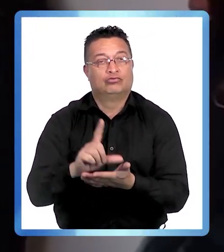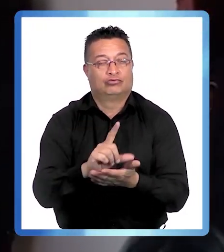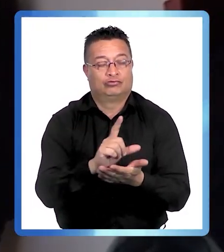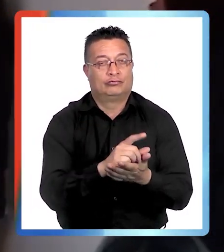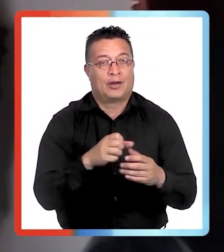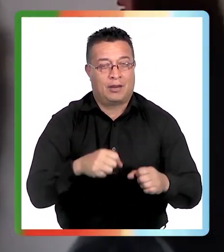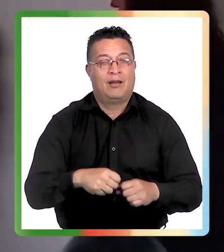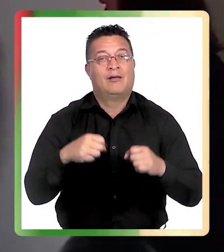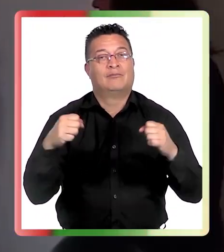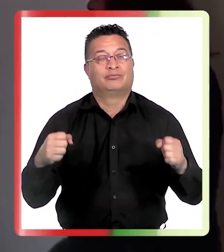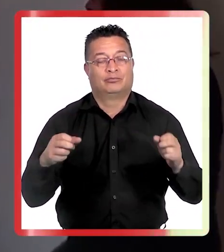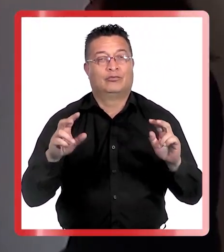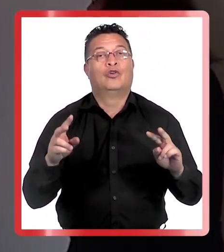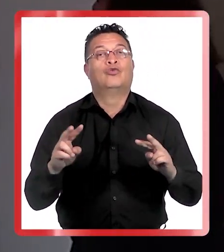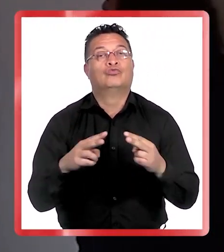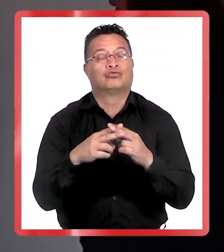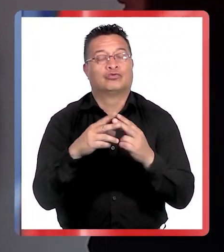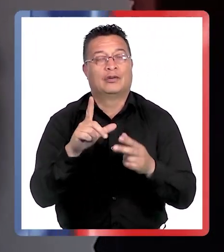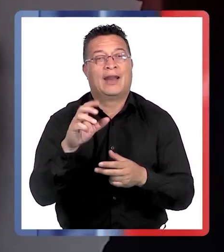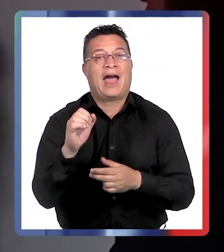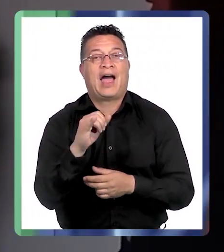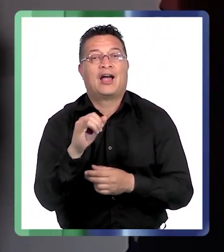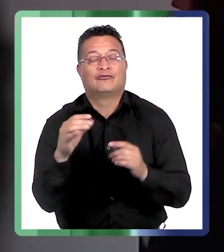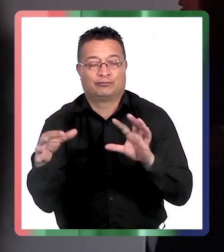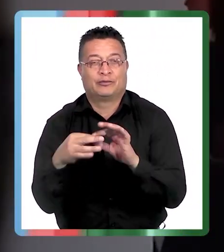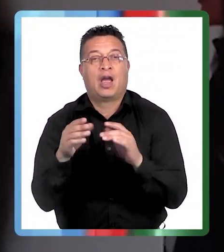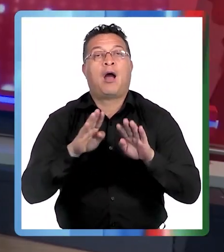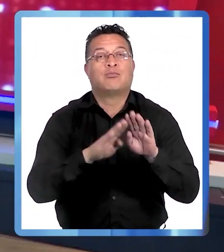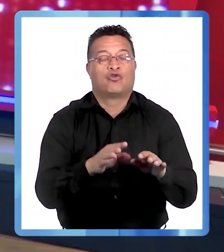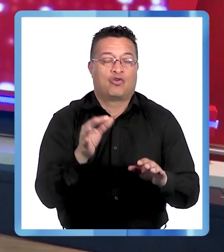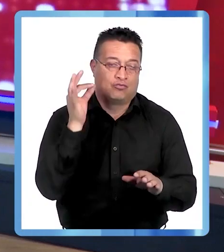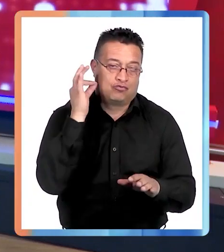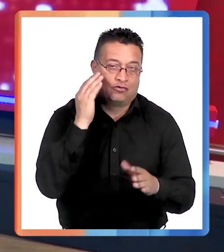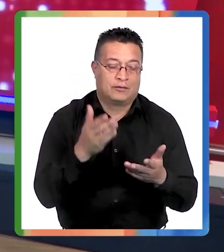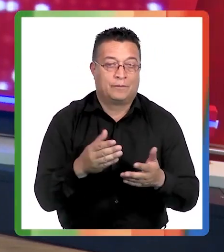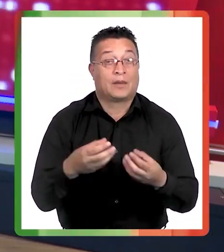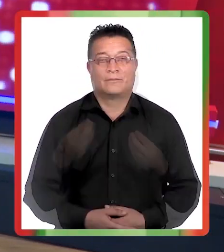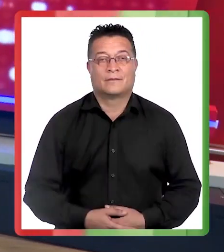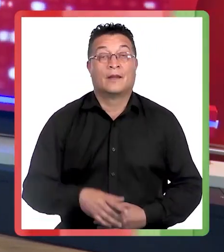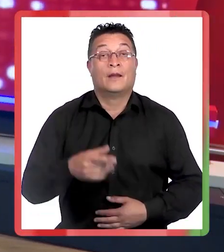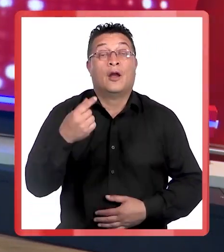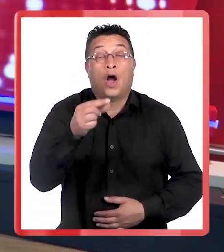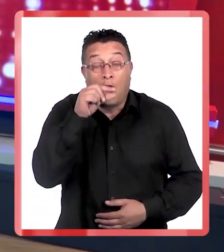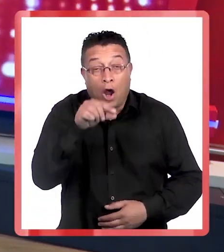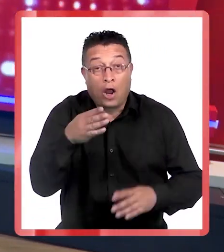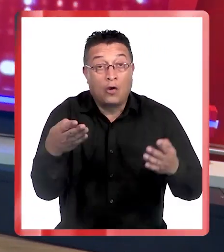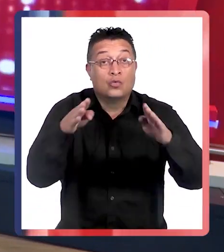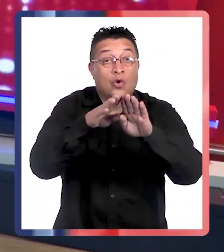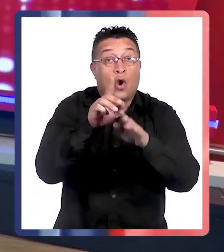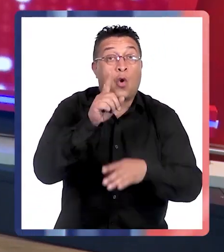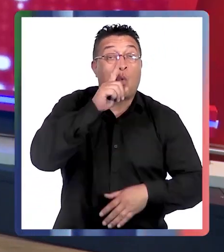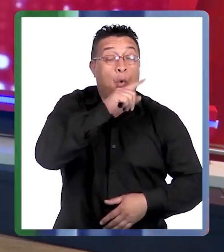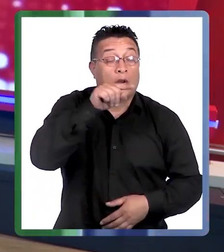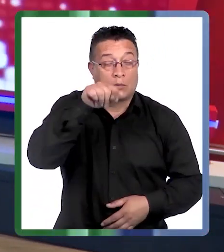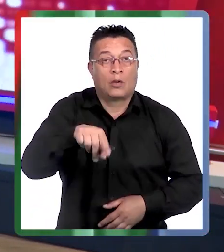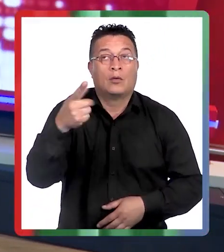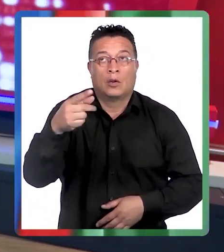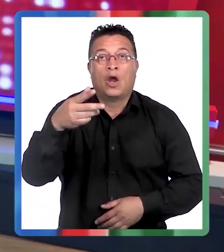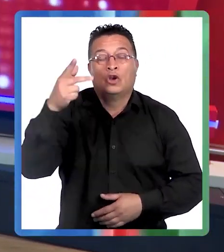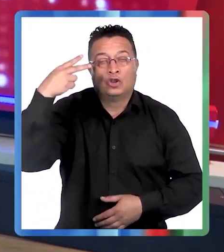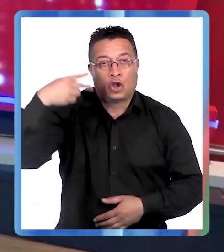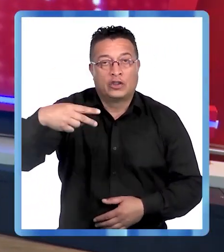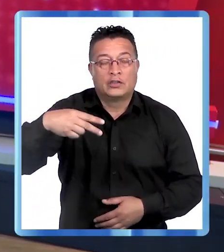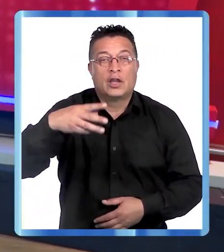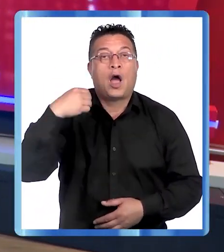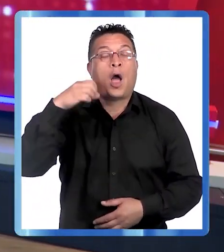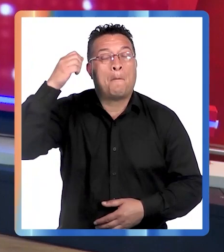empoderamiento, construcción de lazos y apoyo femenino. Y antes de cerrar, una noticia que nos llega desde Puerto Aysén en